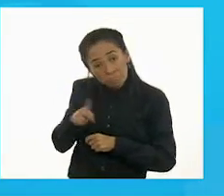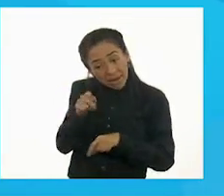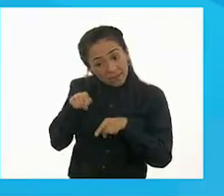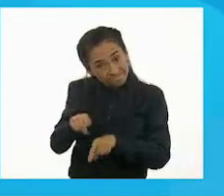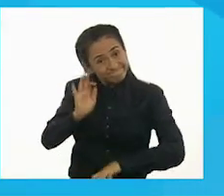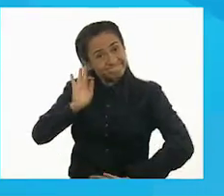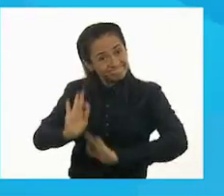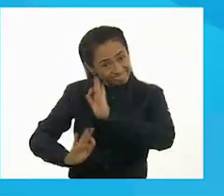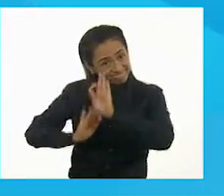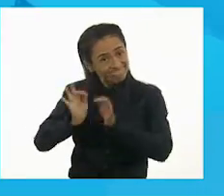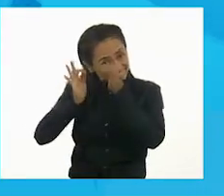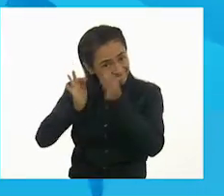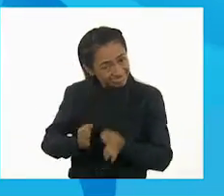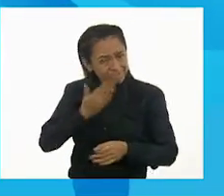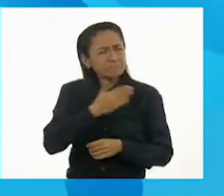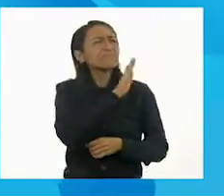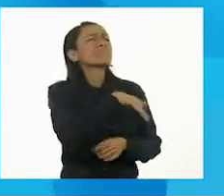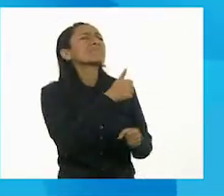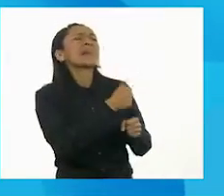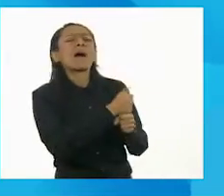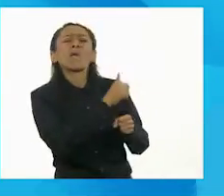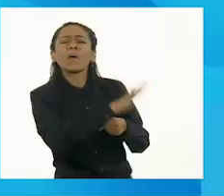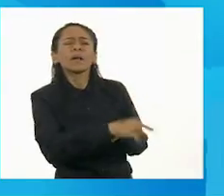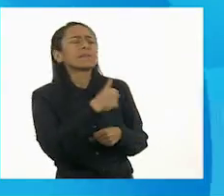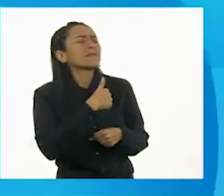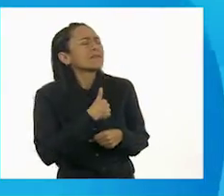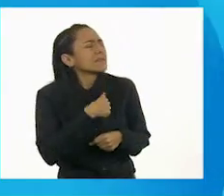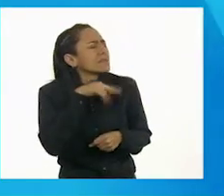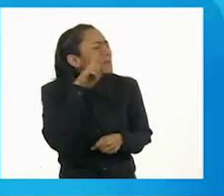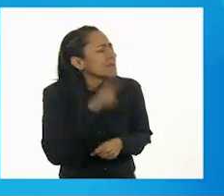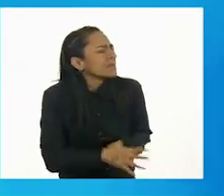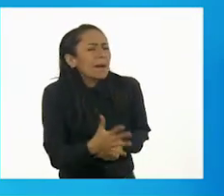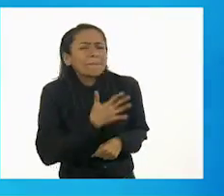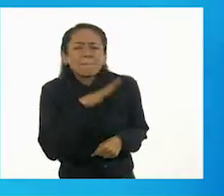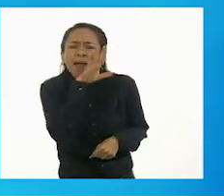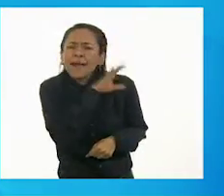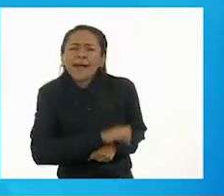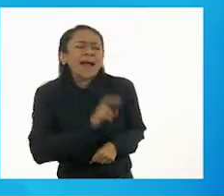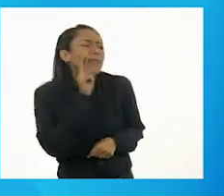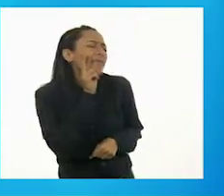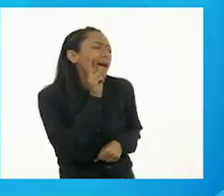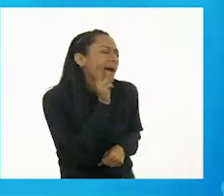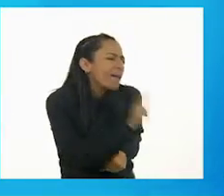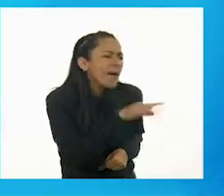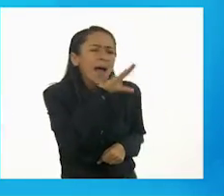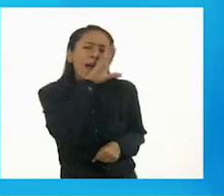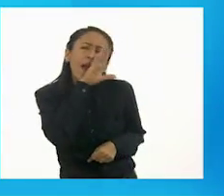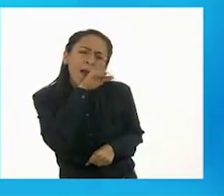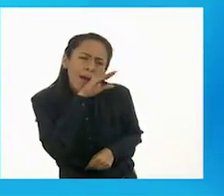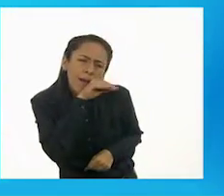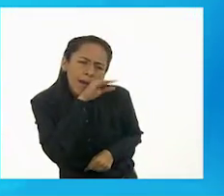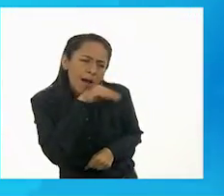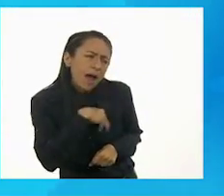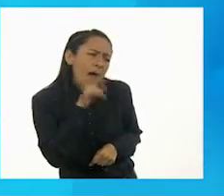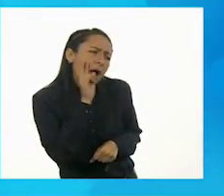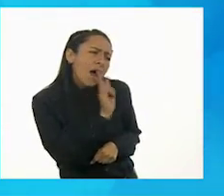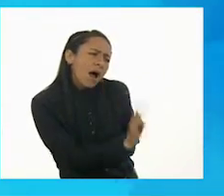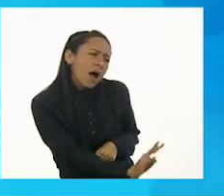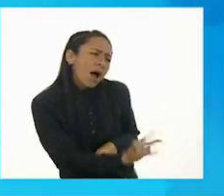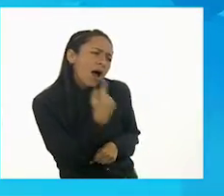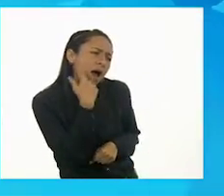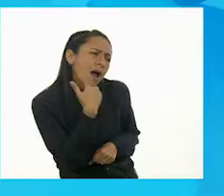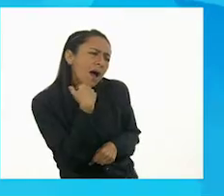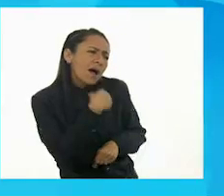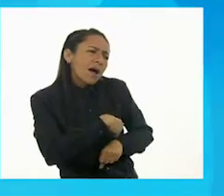Ay, abuelita, a mí me encanta ver a los patos, sobre todo cuando nadan. No estoy horas y horas viendo a los patos nadar. Son los